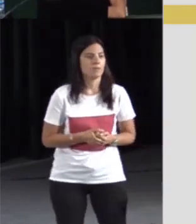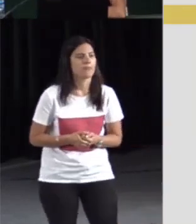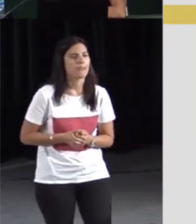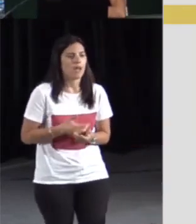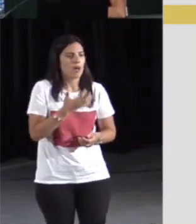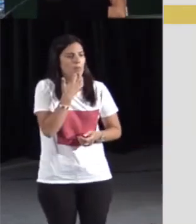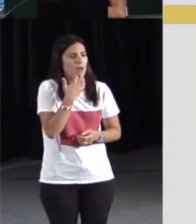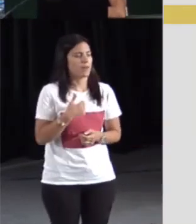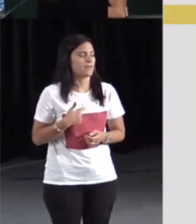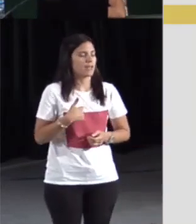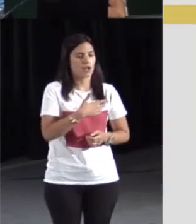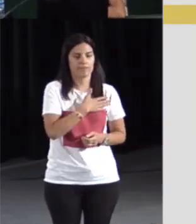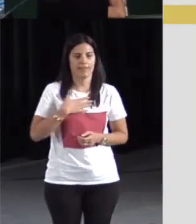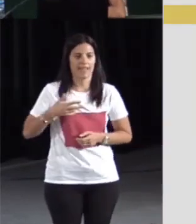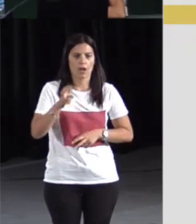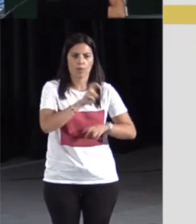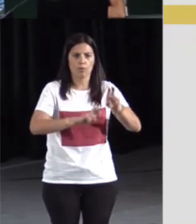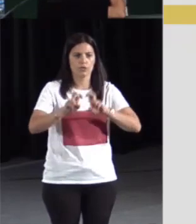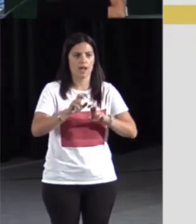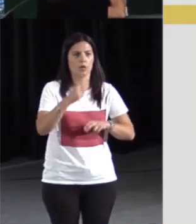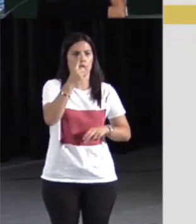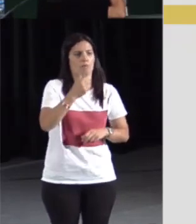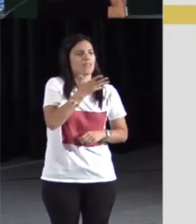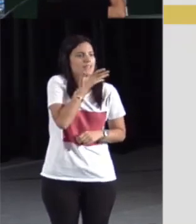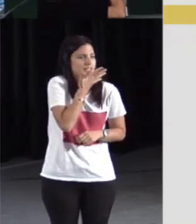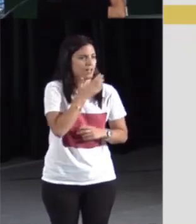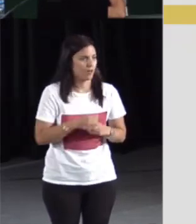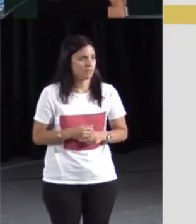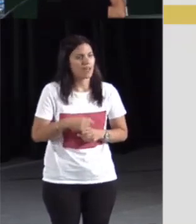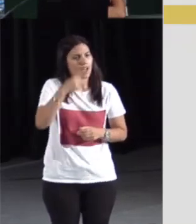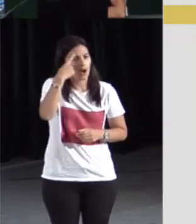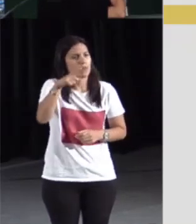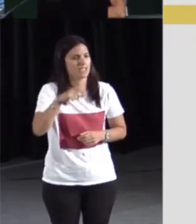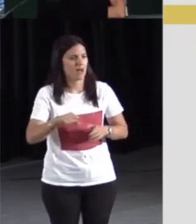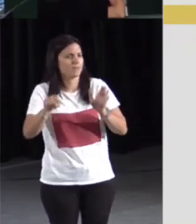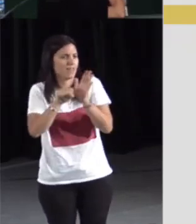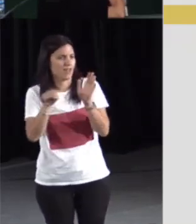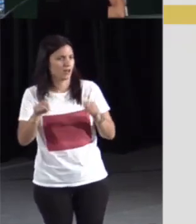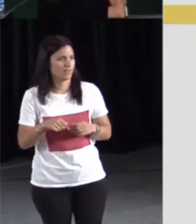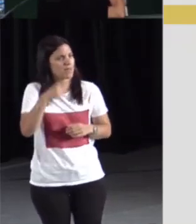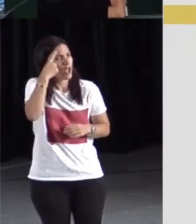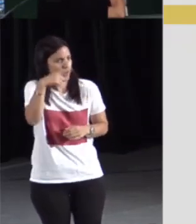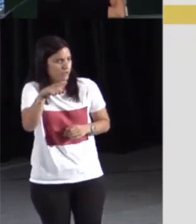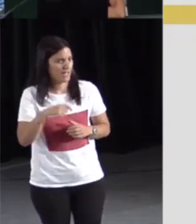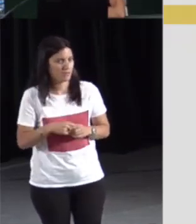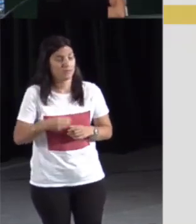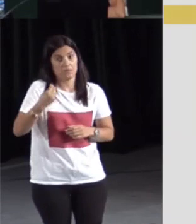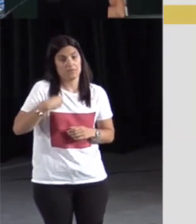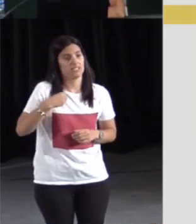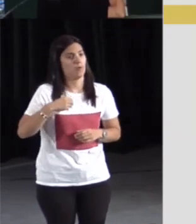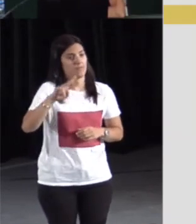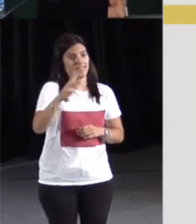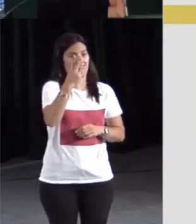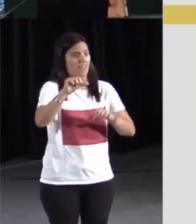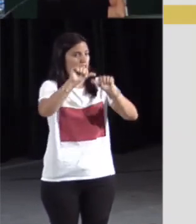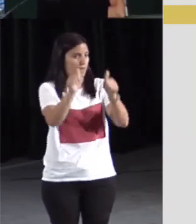Pero, ¿cómo sabemos qué glosa corresponde con cada signo? Para eso está la tercera forma de usar y signos, que es a través